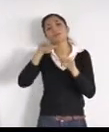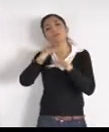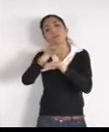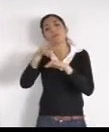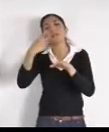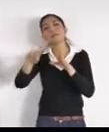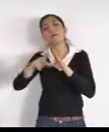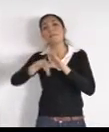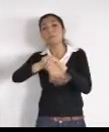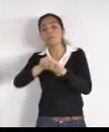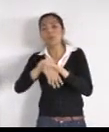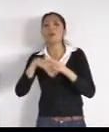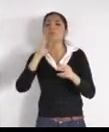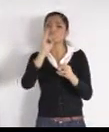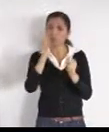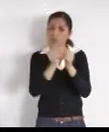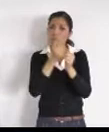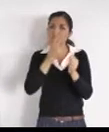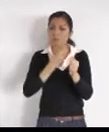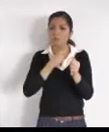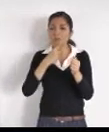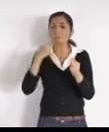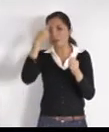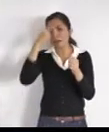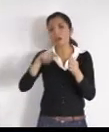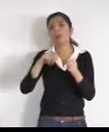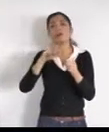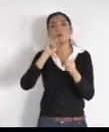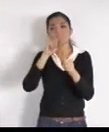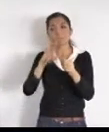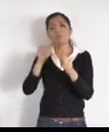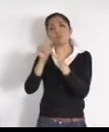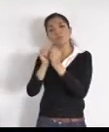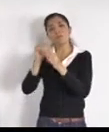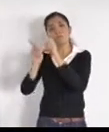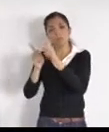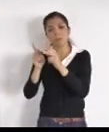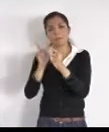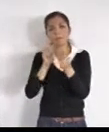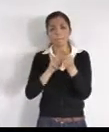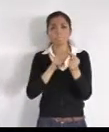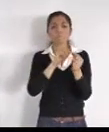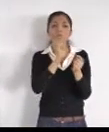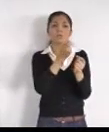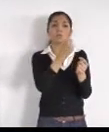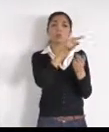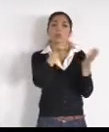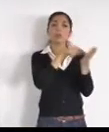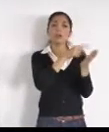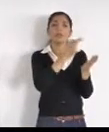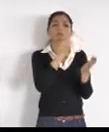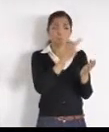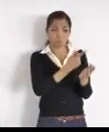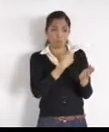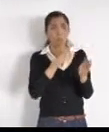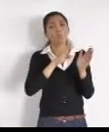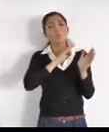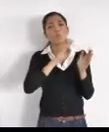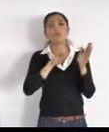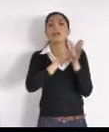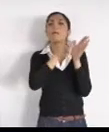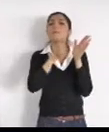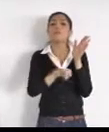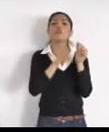mayor reparte, a lo mejor en particular, tú nos podías dar, un ejemplo, de donde no pasaron, para nosotros también, hacer la gestión, con la empresa concesionaria,